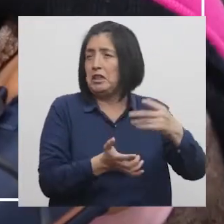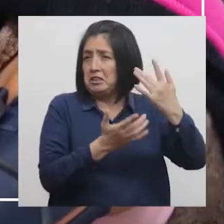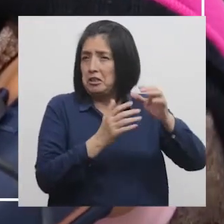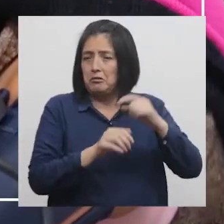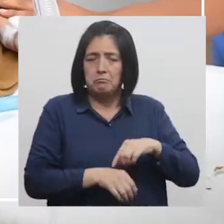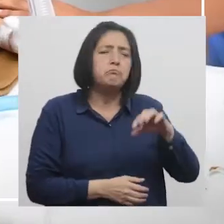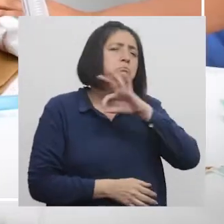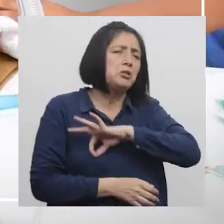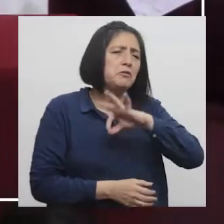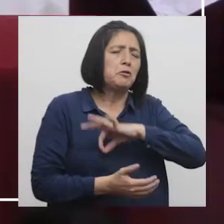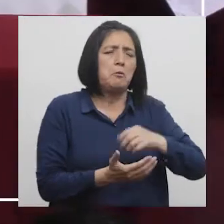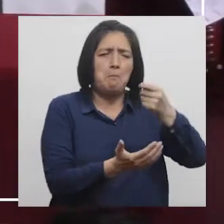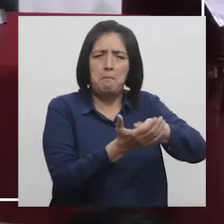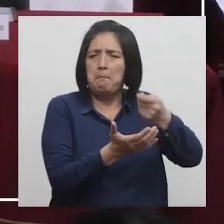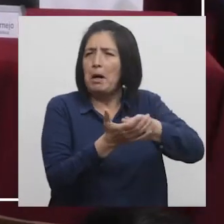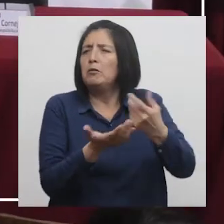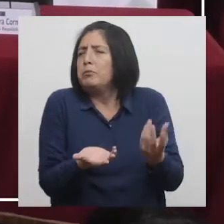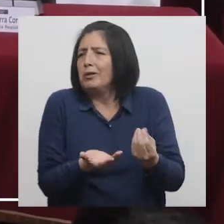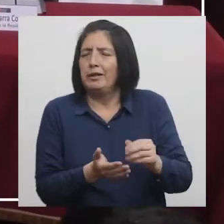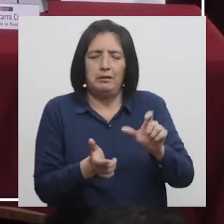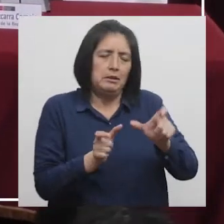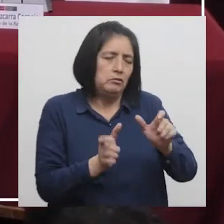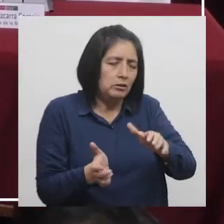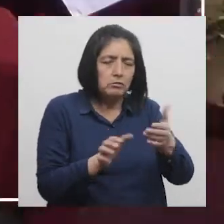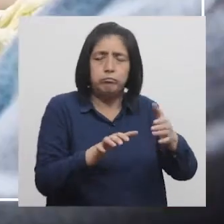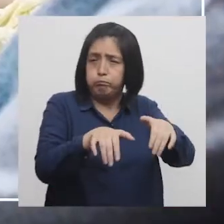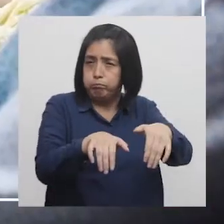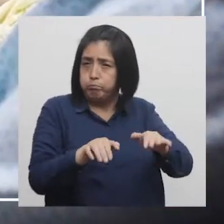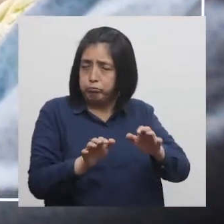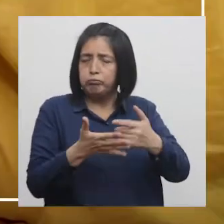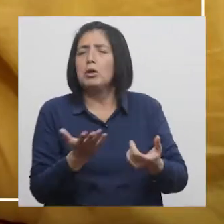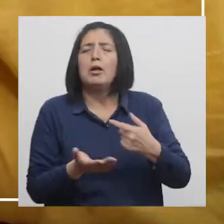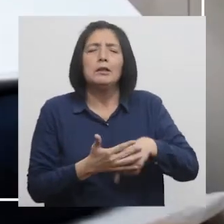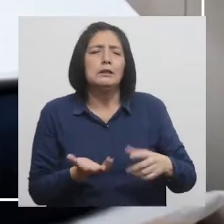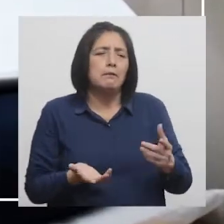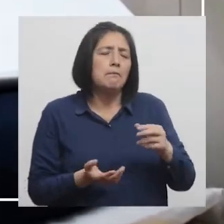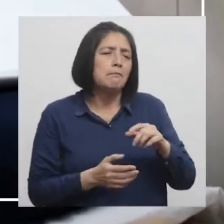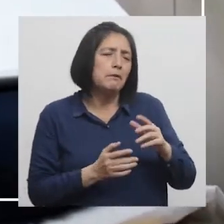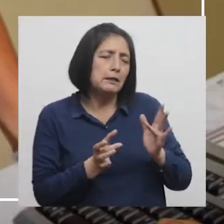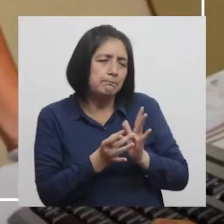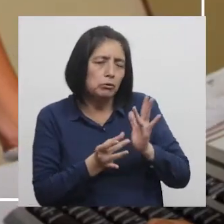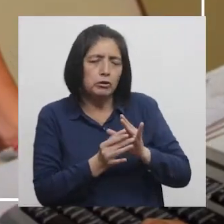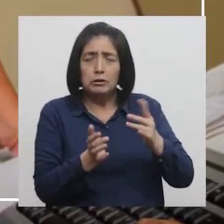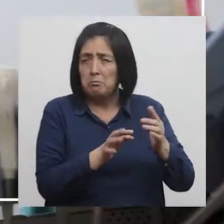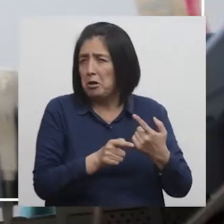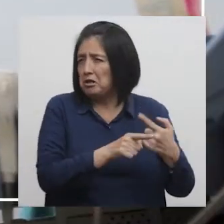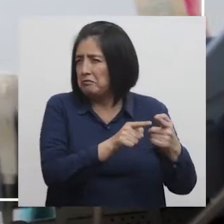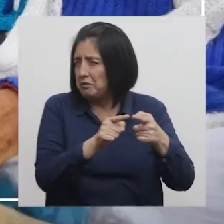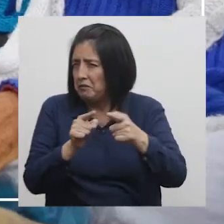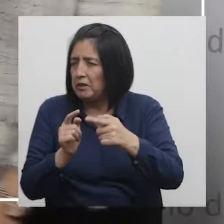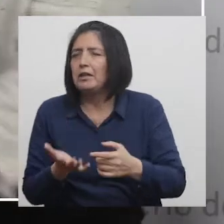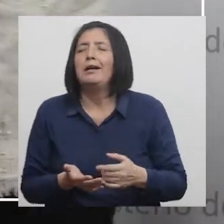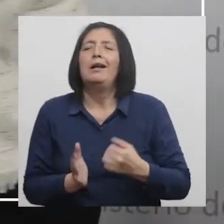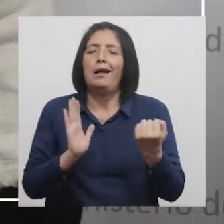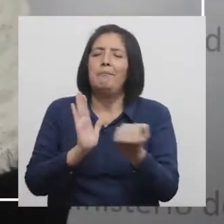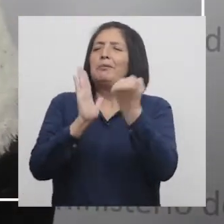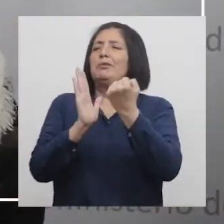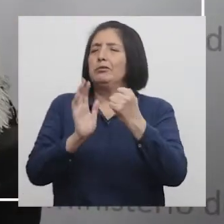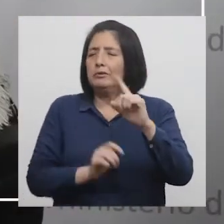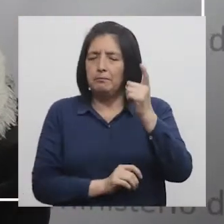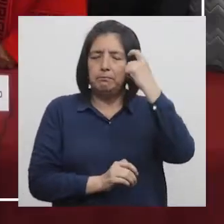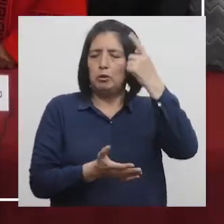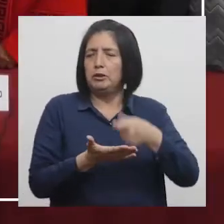beneficiarán con los pagos de subsidios por sepelio Luto y compensación por tiempo de servicios, entre otros Gracias a la aprobación de la política de